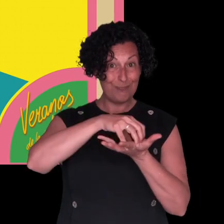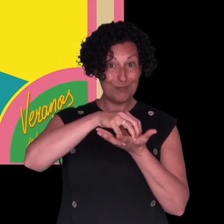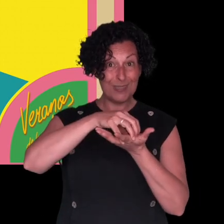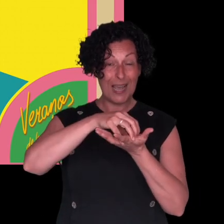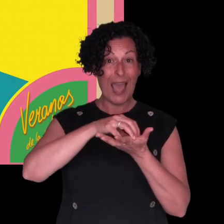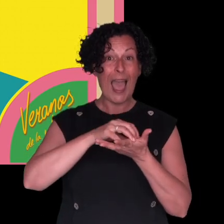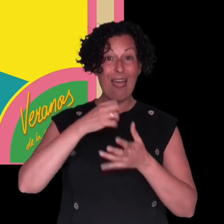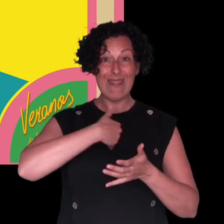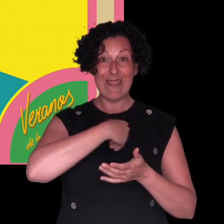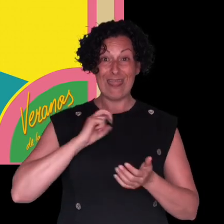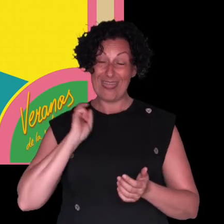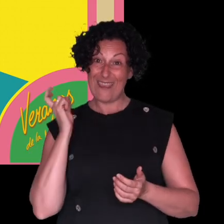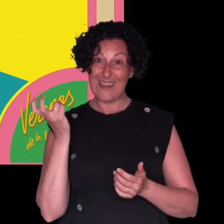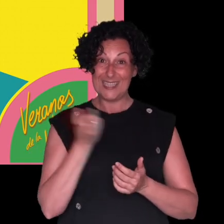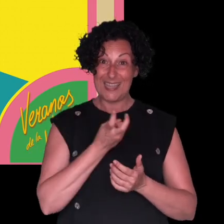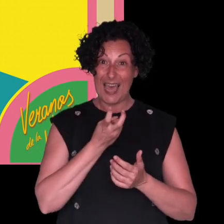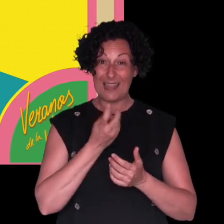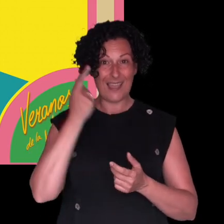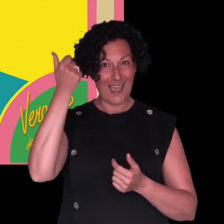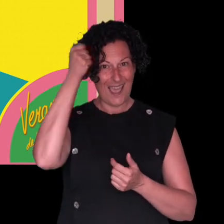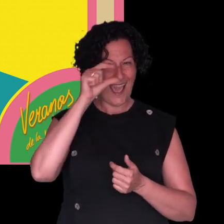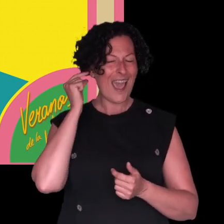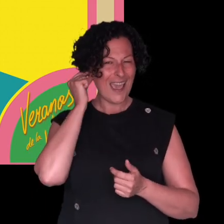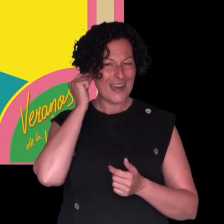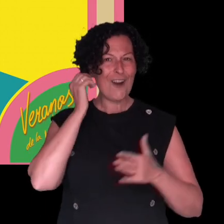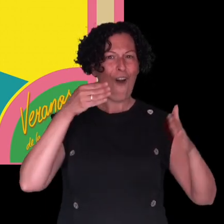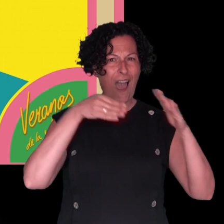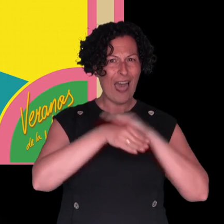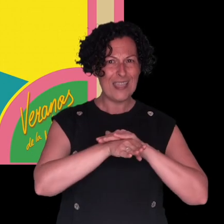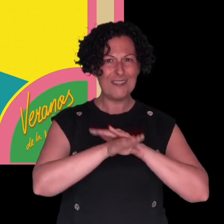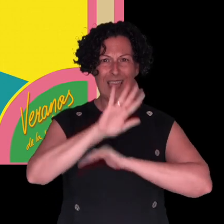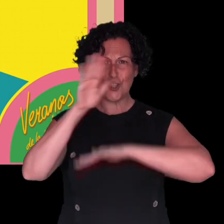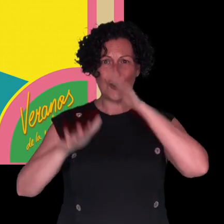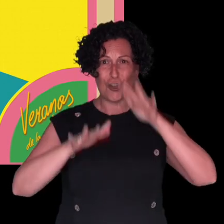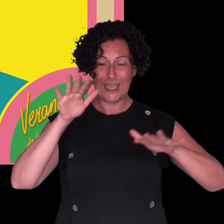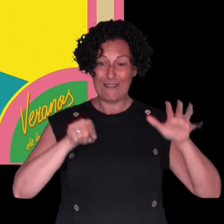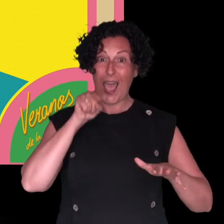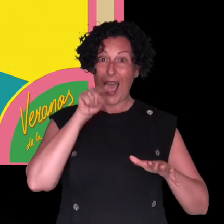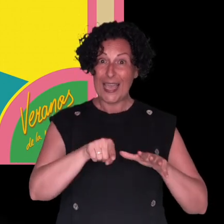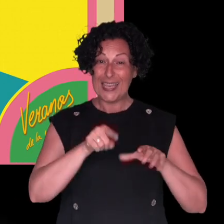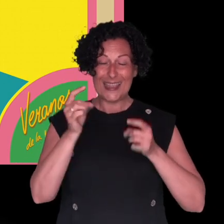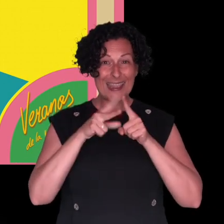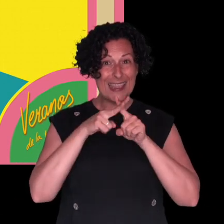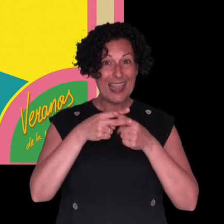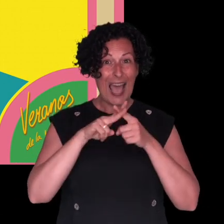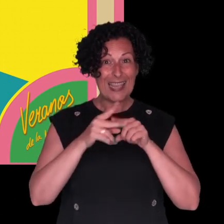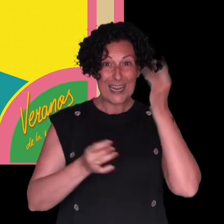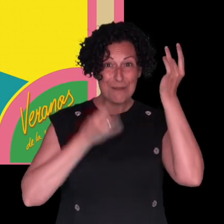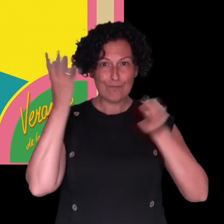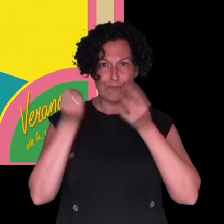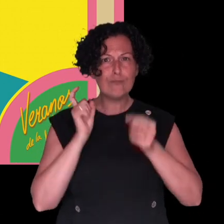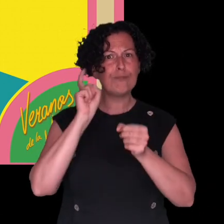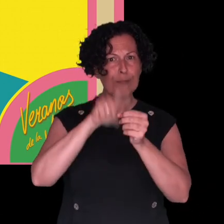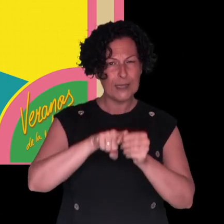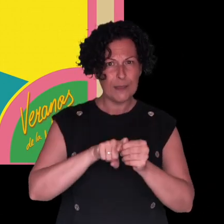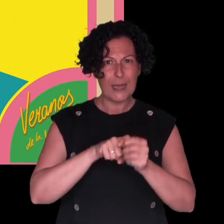activos de diversidad, género, accesibilidad y sostenibilidad donde podrás participar de los talleres